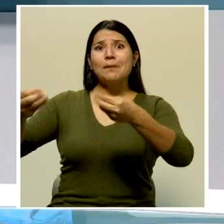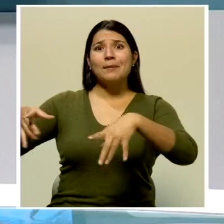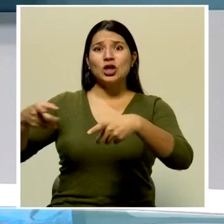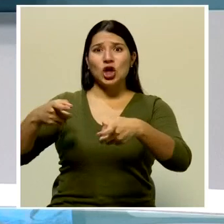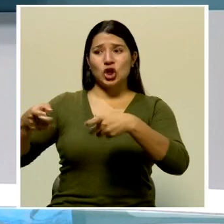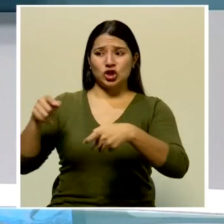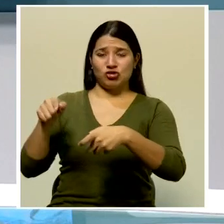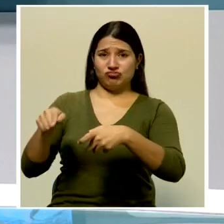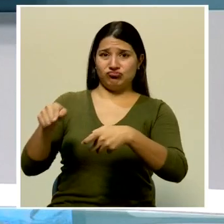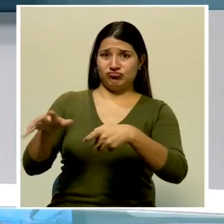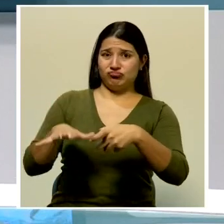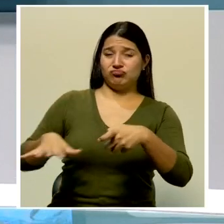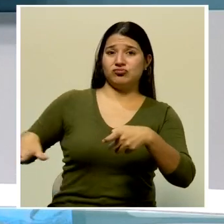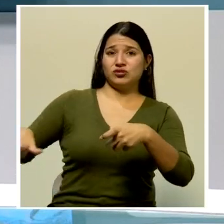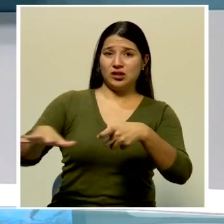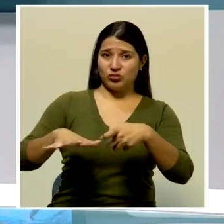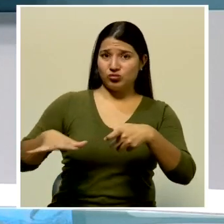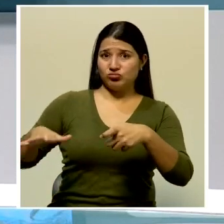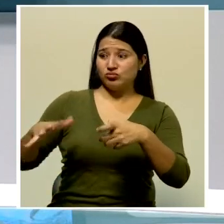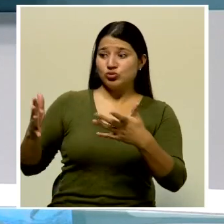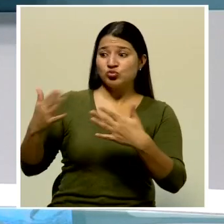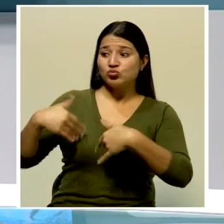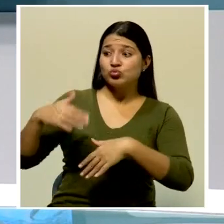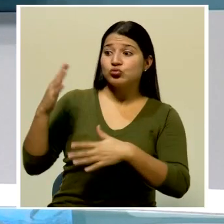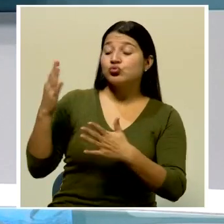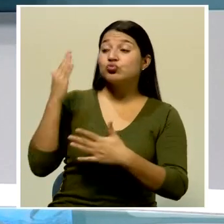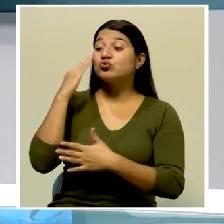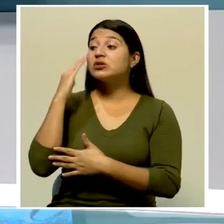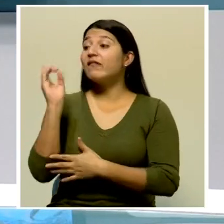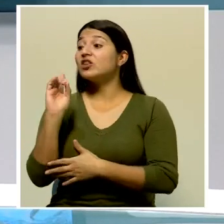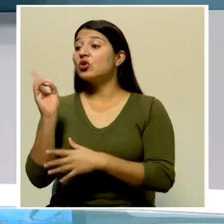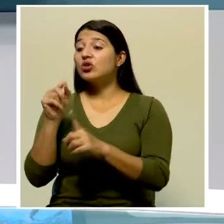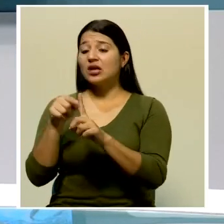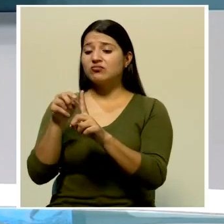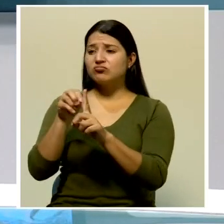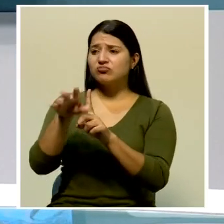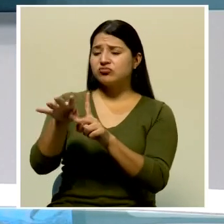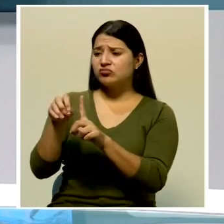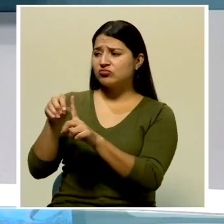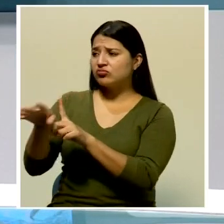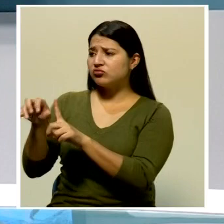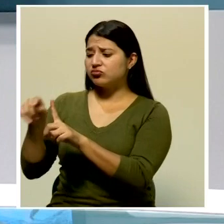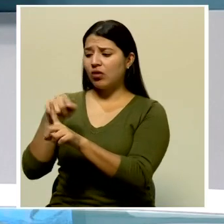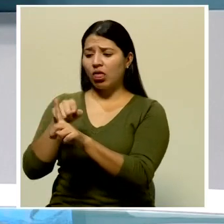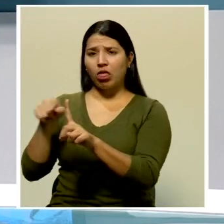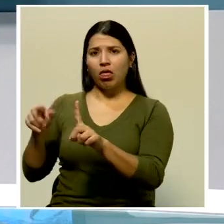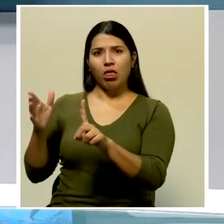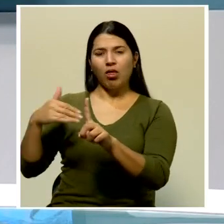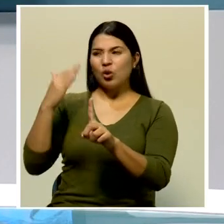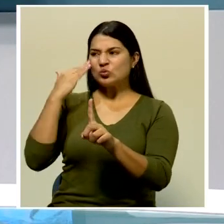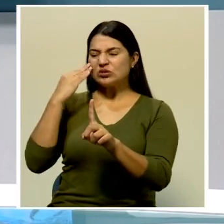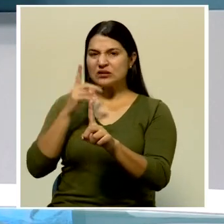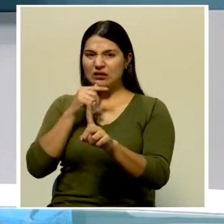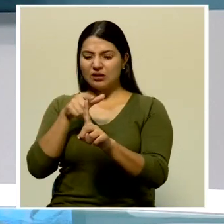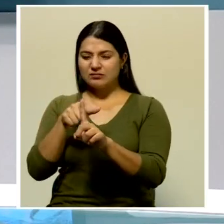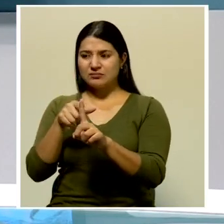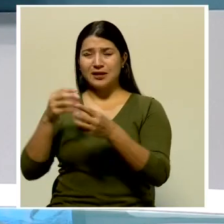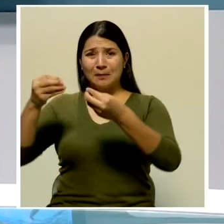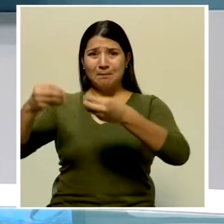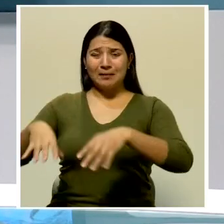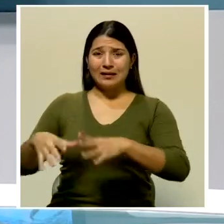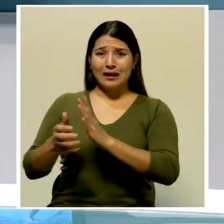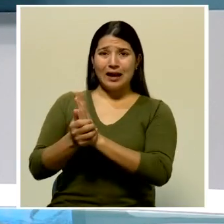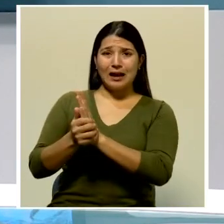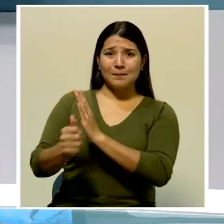Una situación muy complicada porque cuando esto ocurre es cuando se pierde la capacidad de